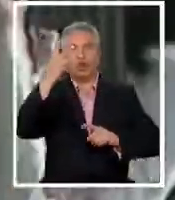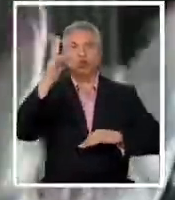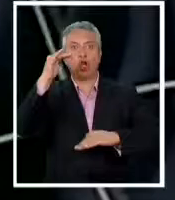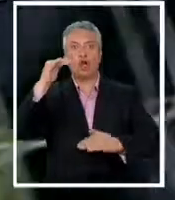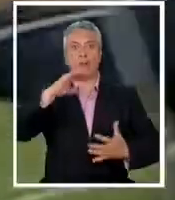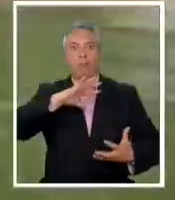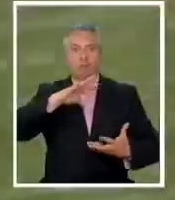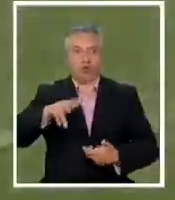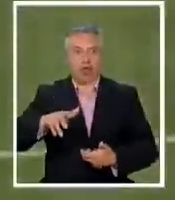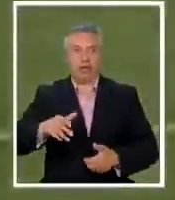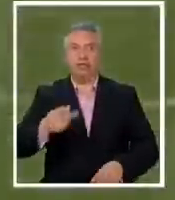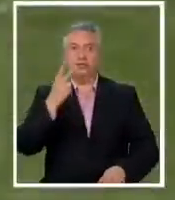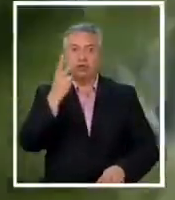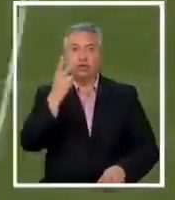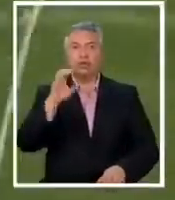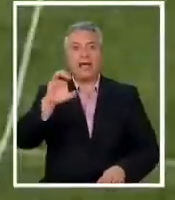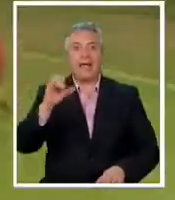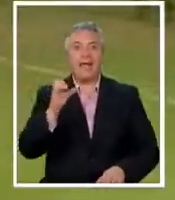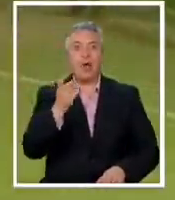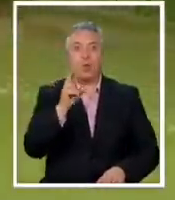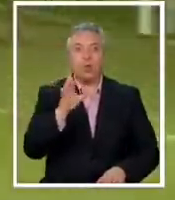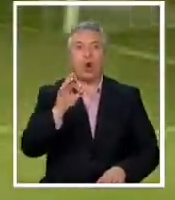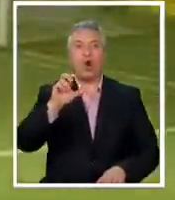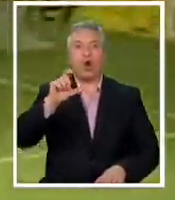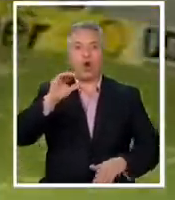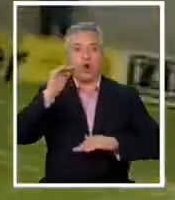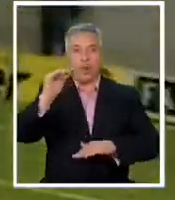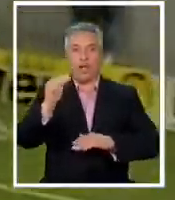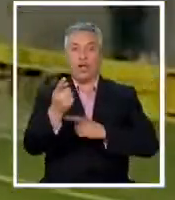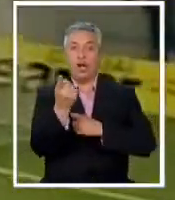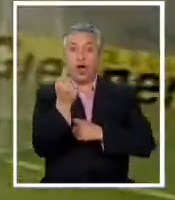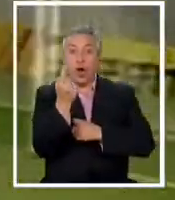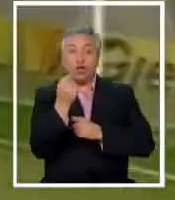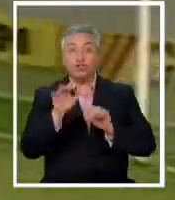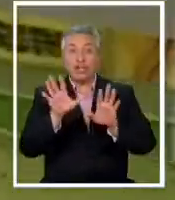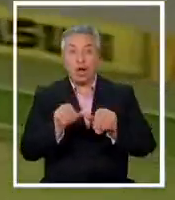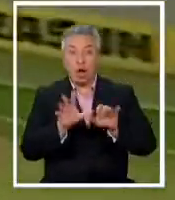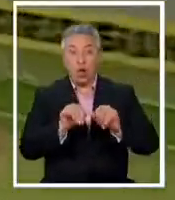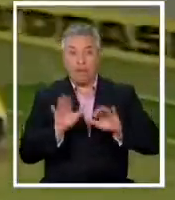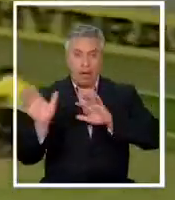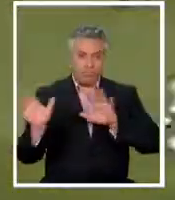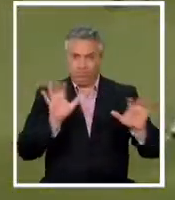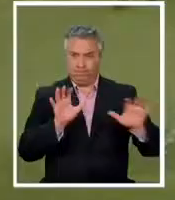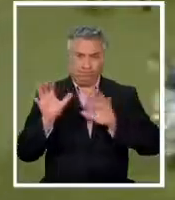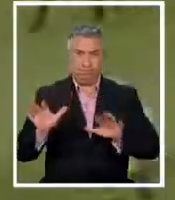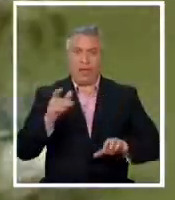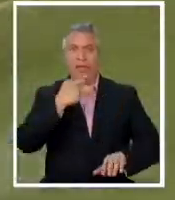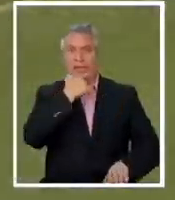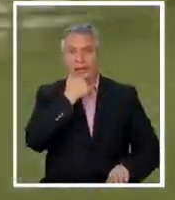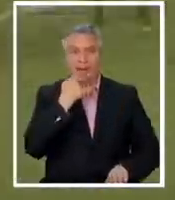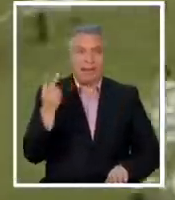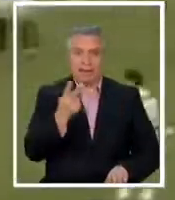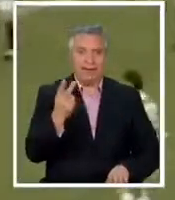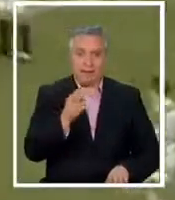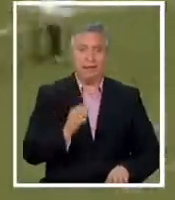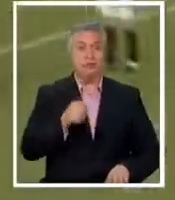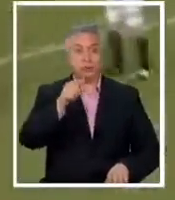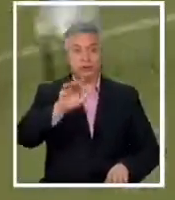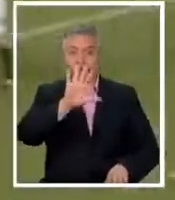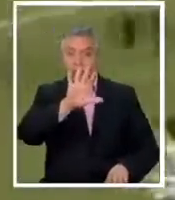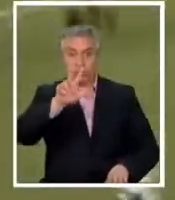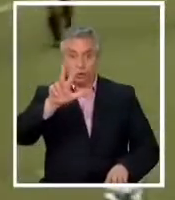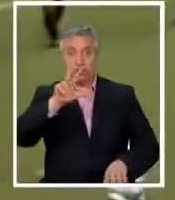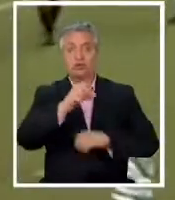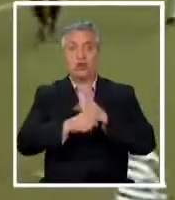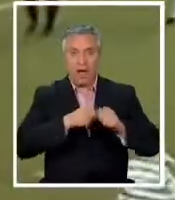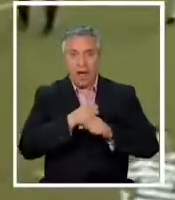mundo dos eurocopas y defendió la portería de 11 clubes en Escocia e Inglaterra a sus 58 años afirma tener